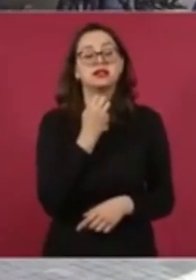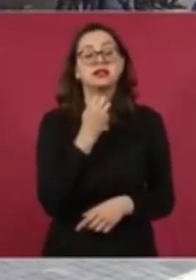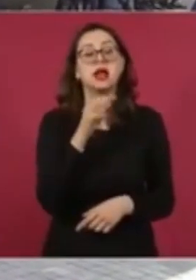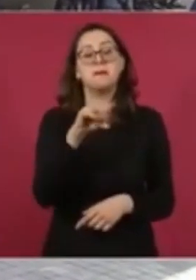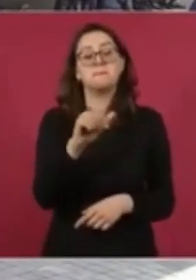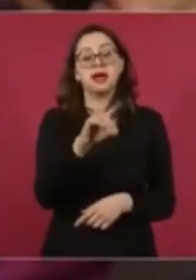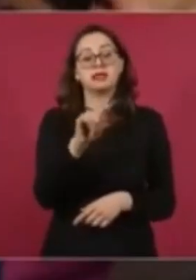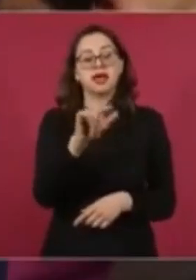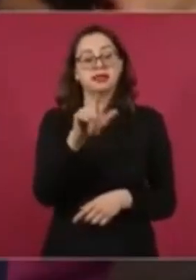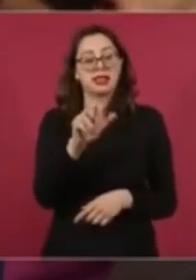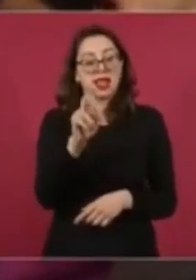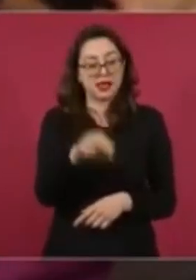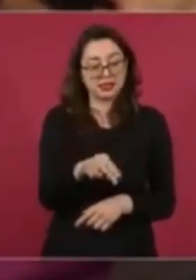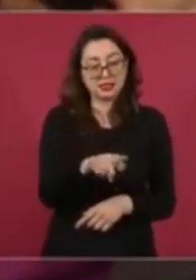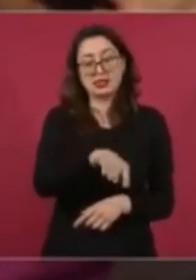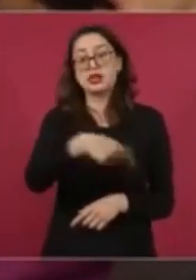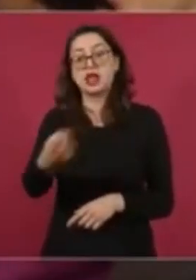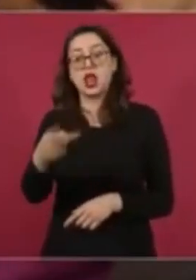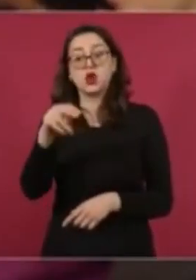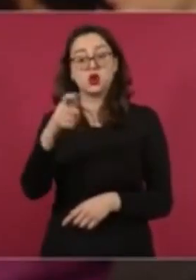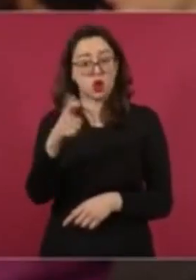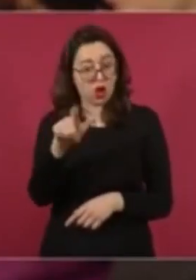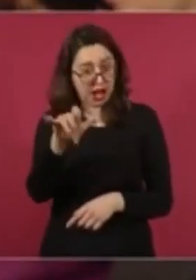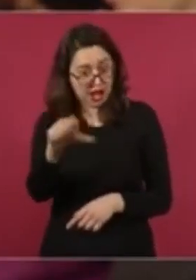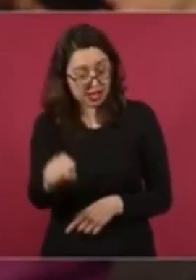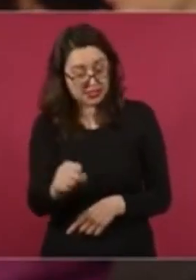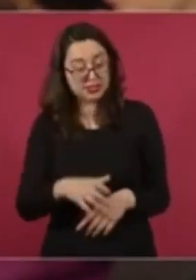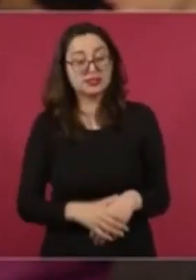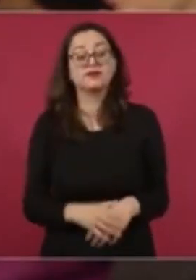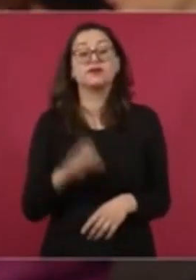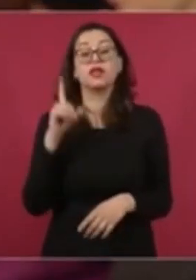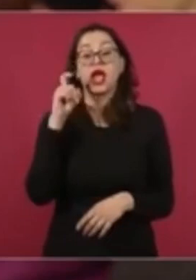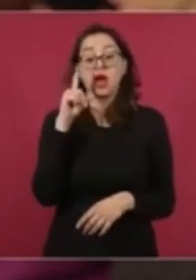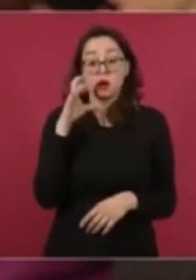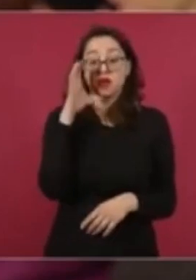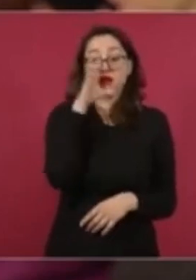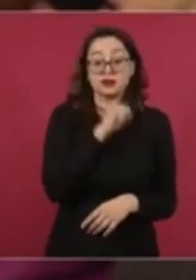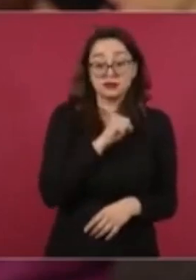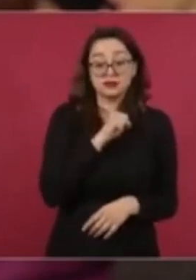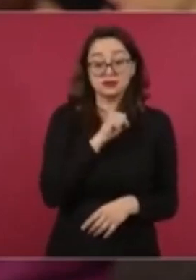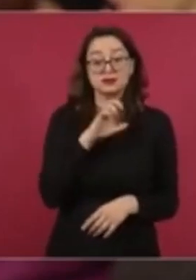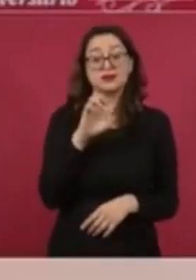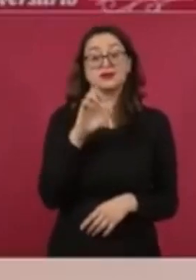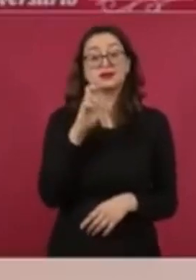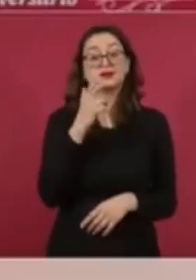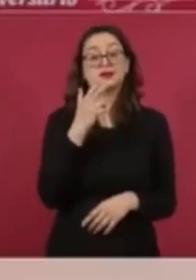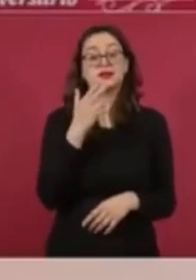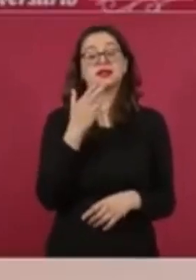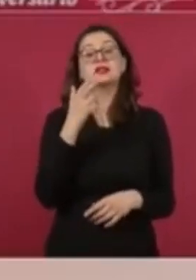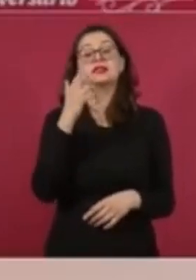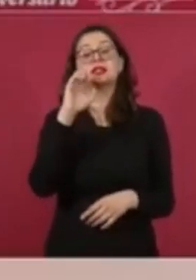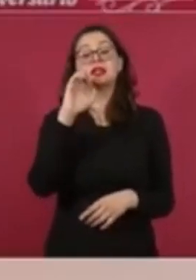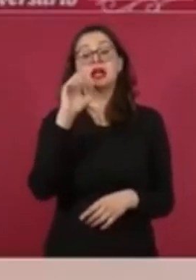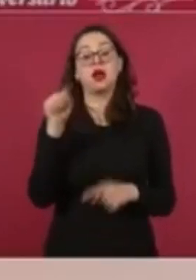así como Aguascalientes, Chihuahua, Ciudad Juárez,